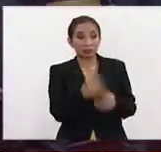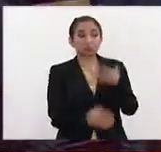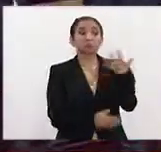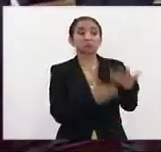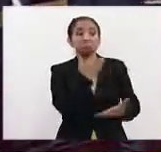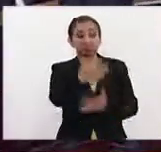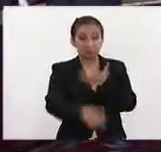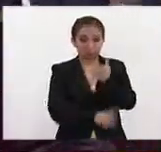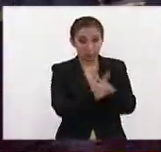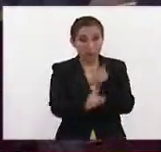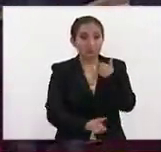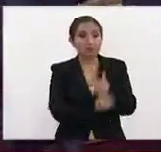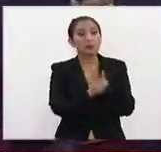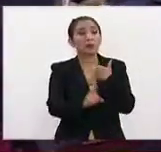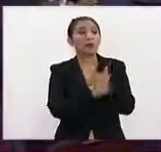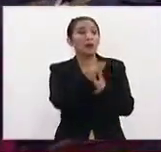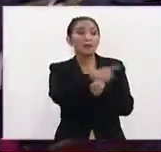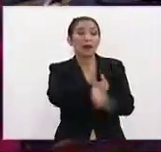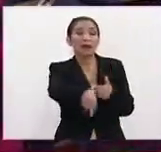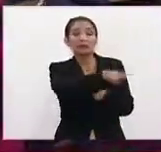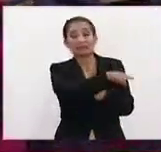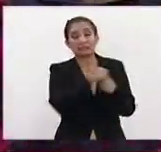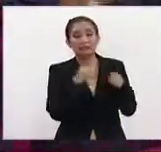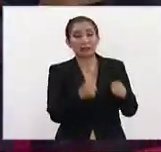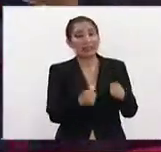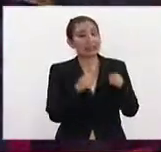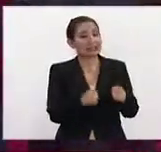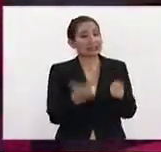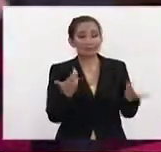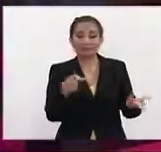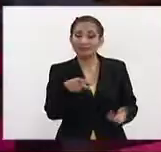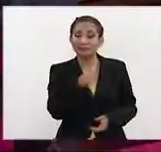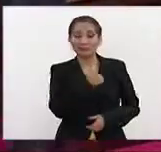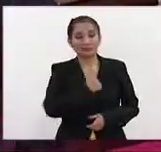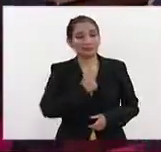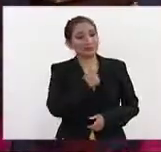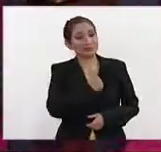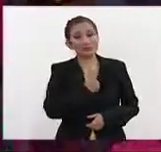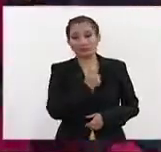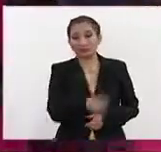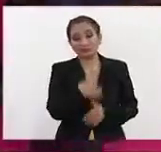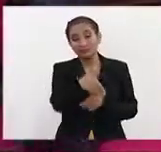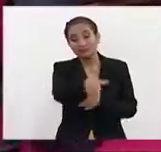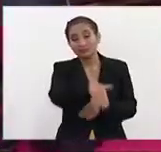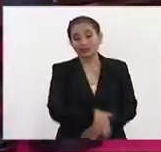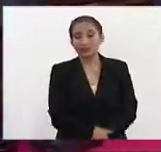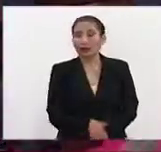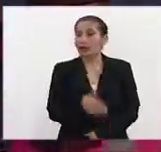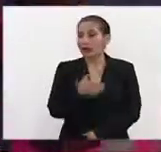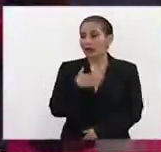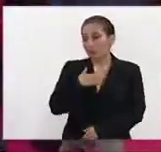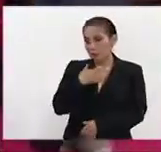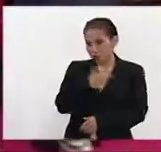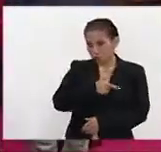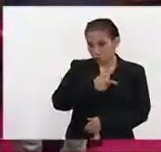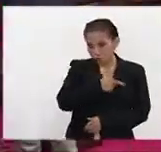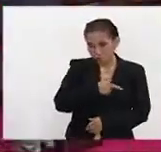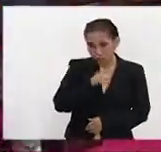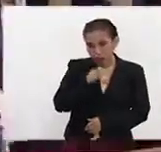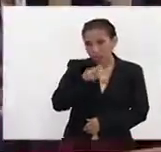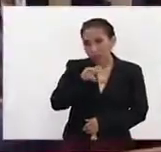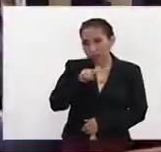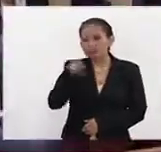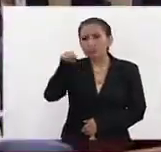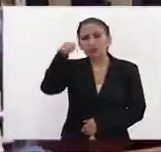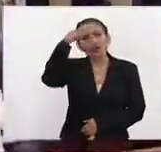y de incendio, una palabra que ahora en España, desgraciadamente, le escriben muchas más cosas. ¿Qué tal, Andrés? Me da mucho gusto saludarte.